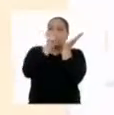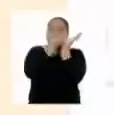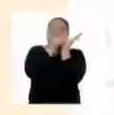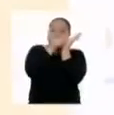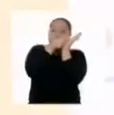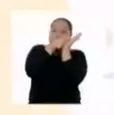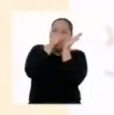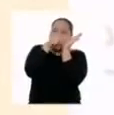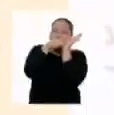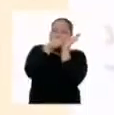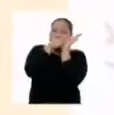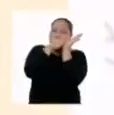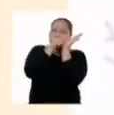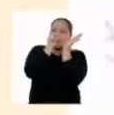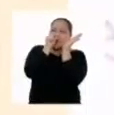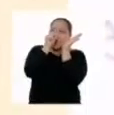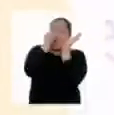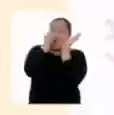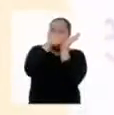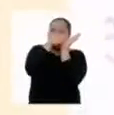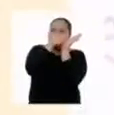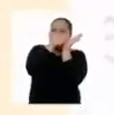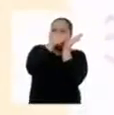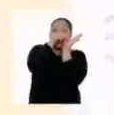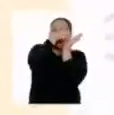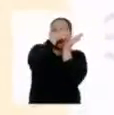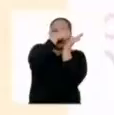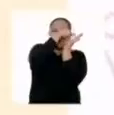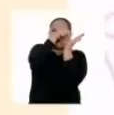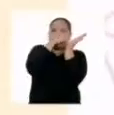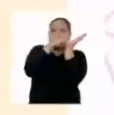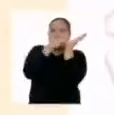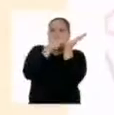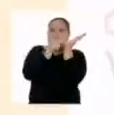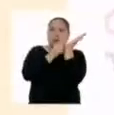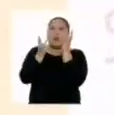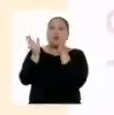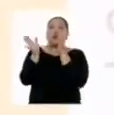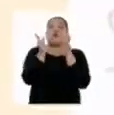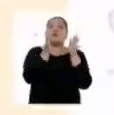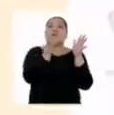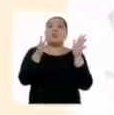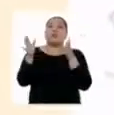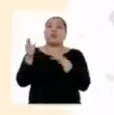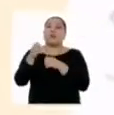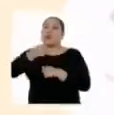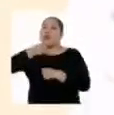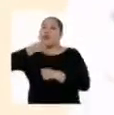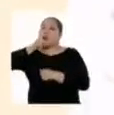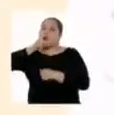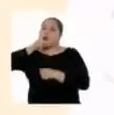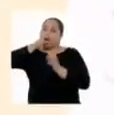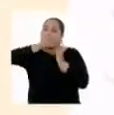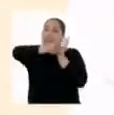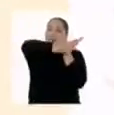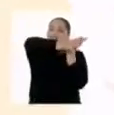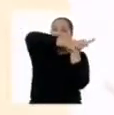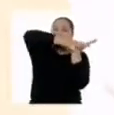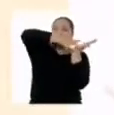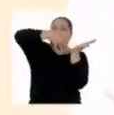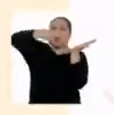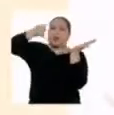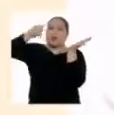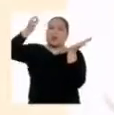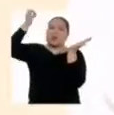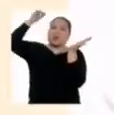unas aberturas en la epidermis. A través de las estomas, el oxígeno y el vapor del agua salen de la hoja y